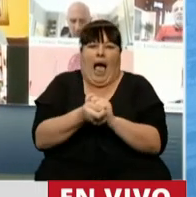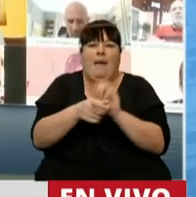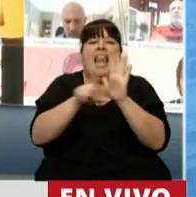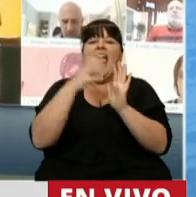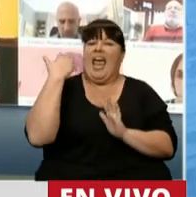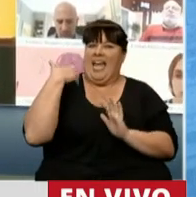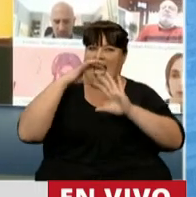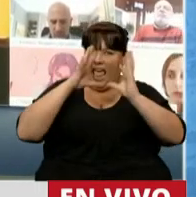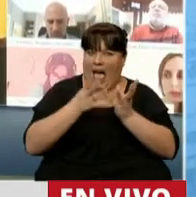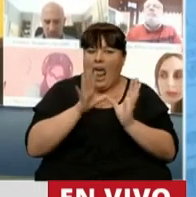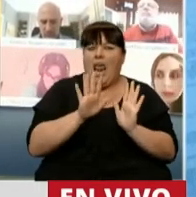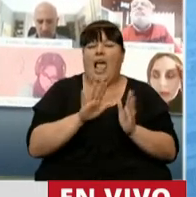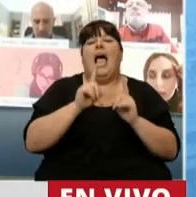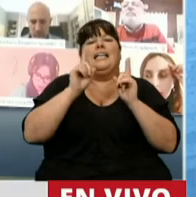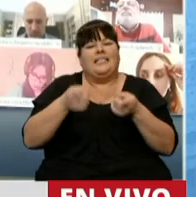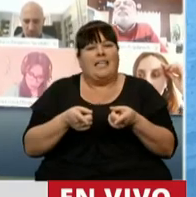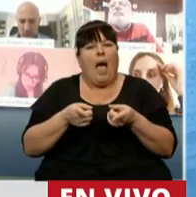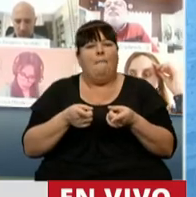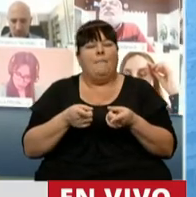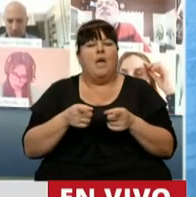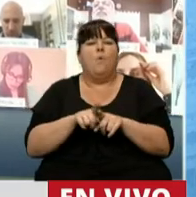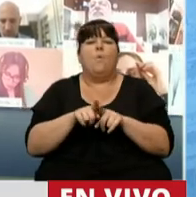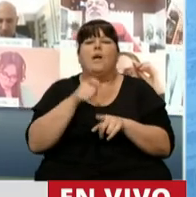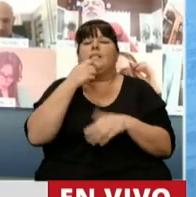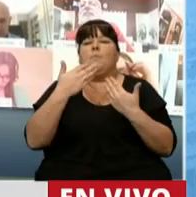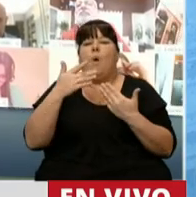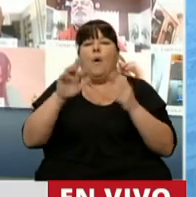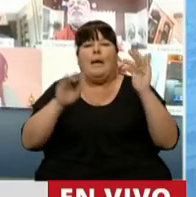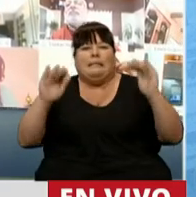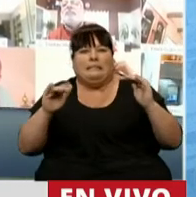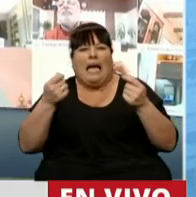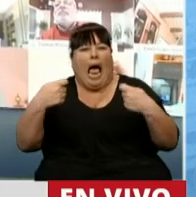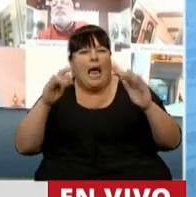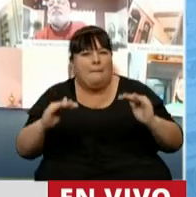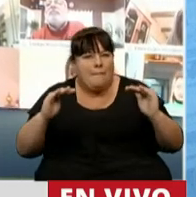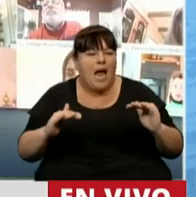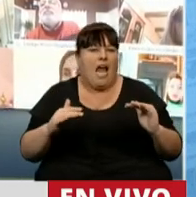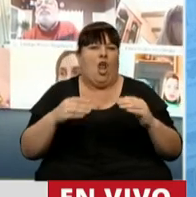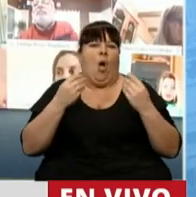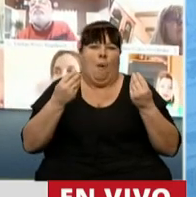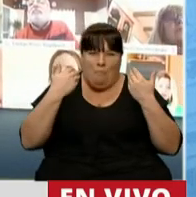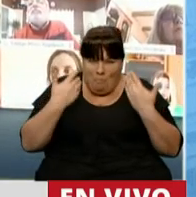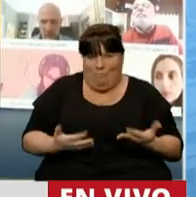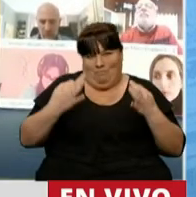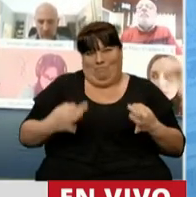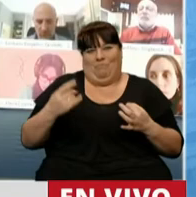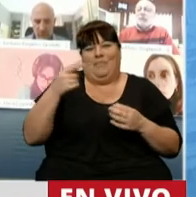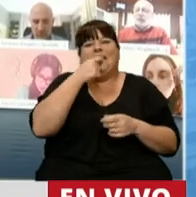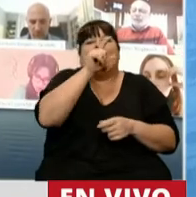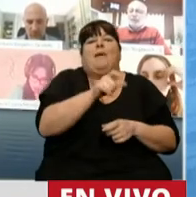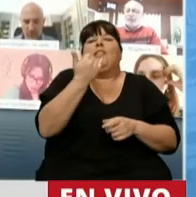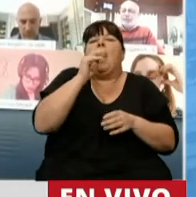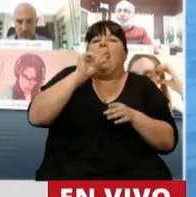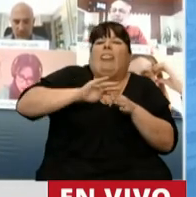régimen general, además, dando, digamos, la posibilidad de minimización de costos para que verdaderamente esos pequeños